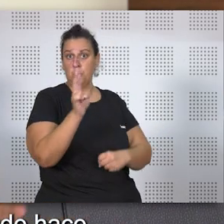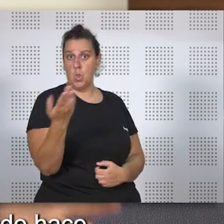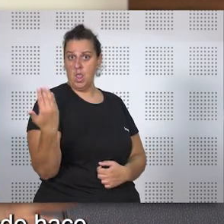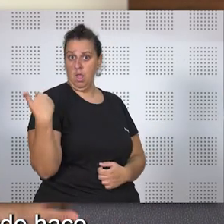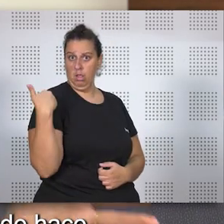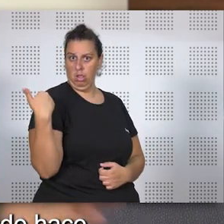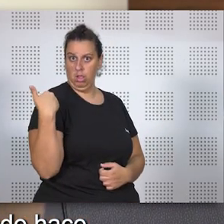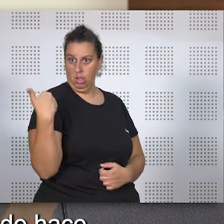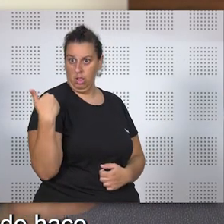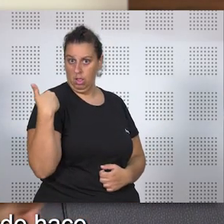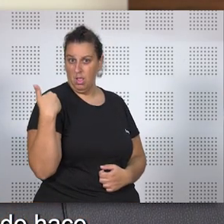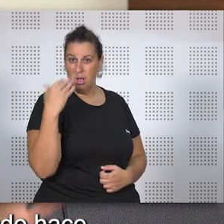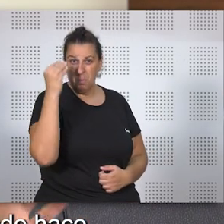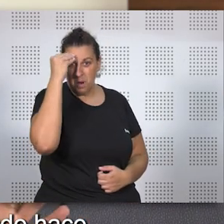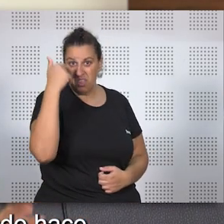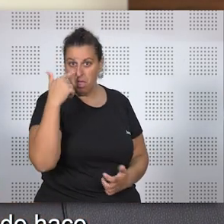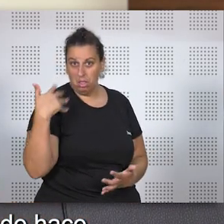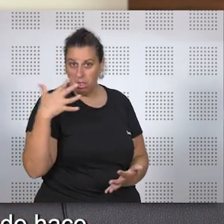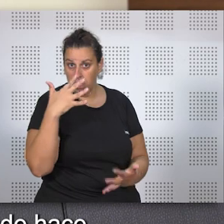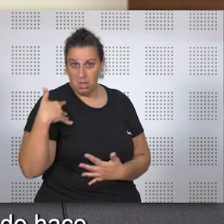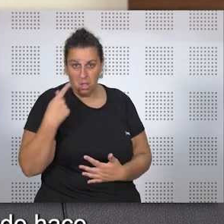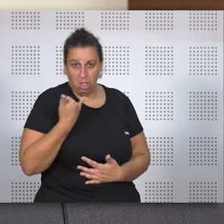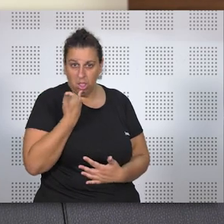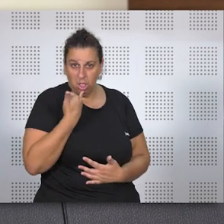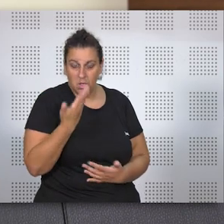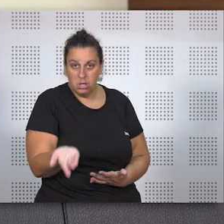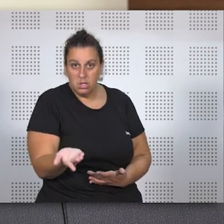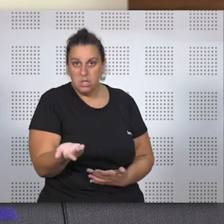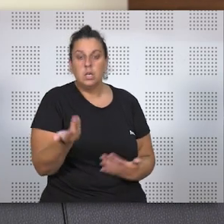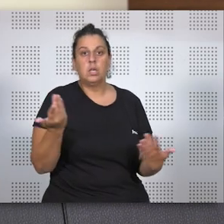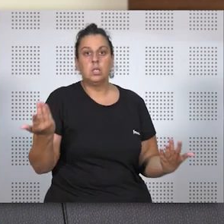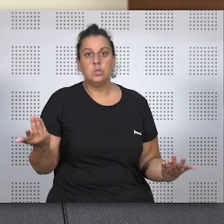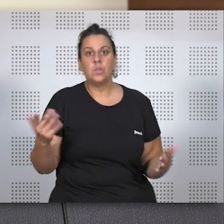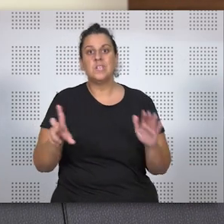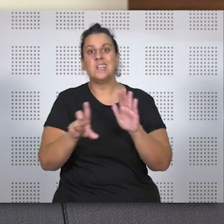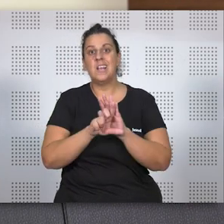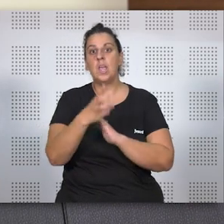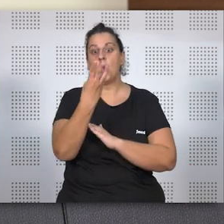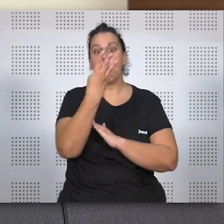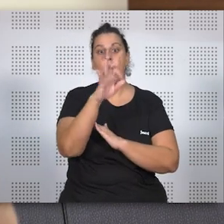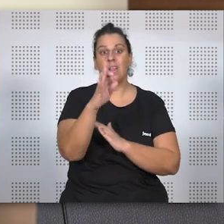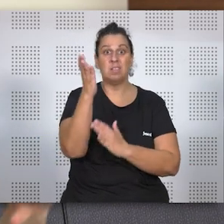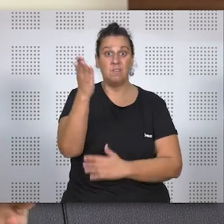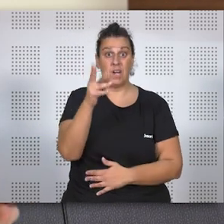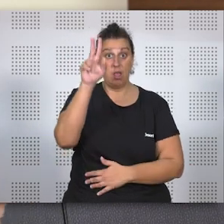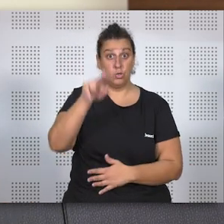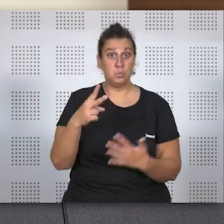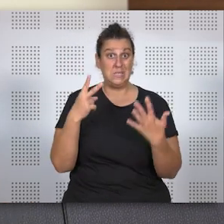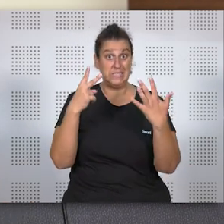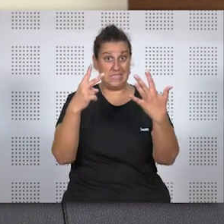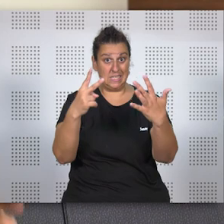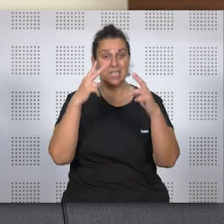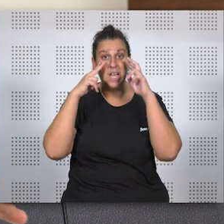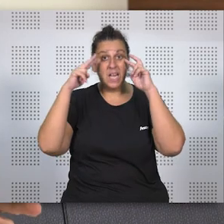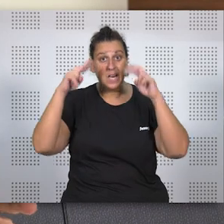tan poquito, que parece 16 años muchísimo, pero tampoco es tanto. Entonces, en esta ley 40-2007, que es la primera que reconoció